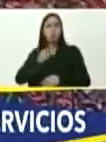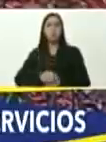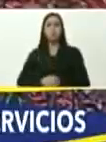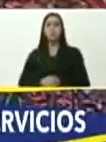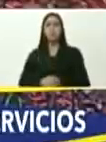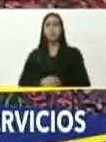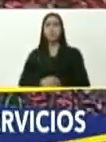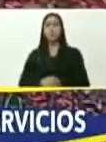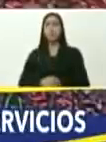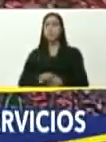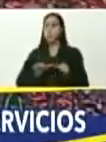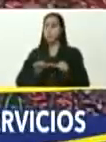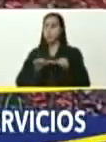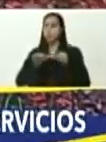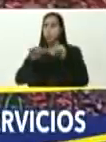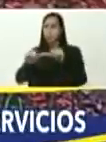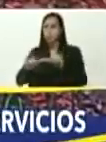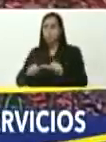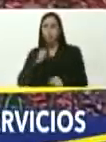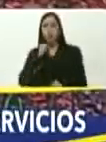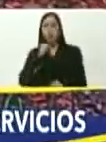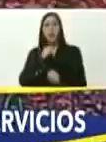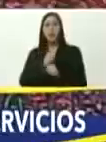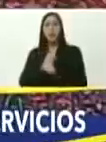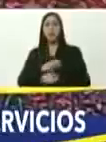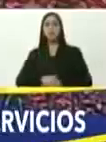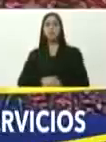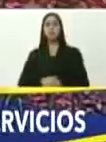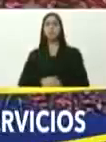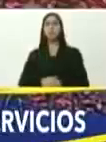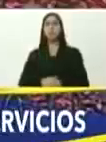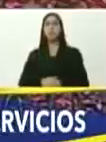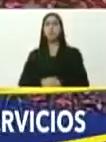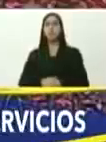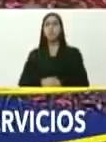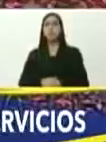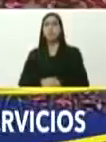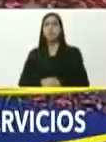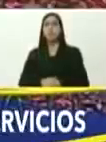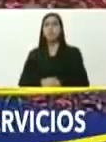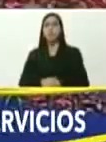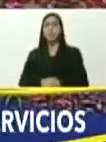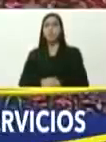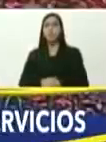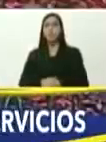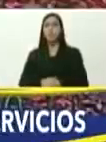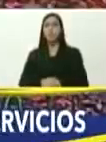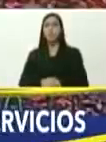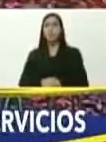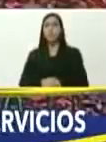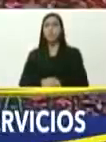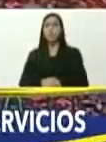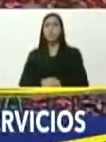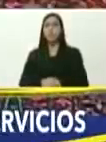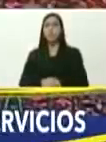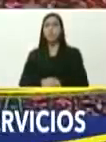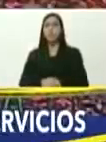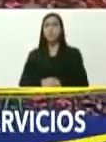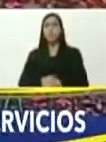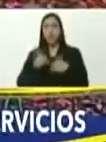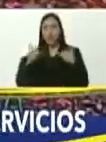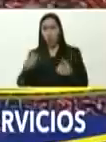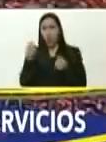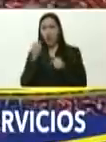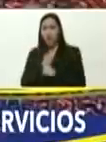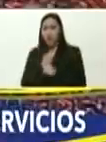para que continúe, la labor, yo quiero trabajar, como siempre, pero ahora con más ahínco,